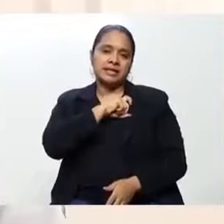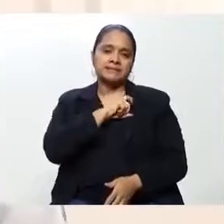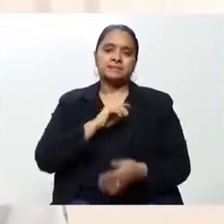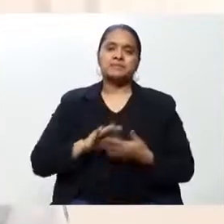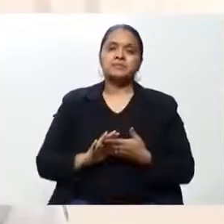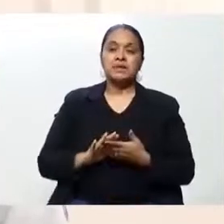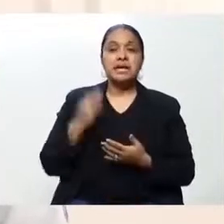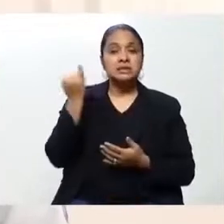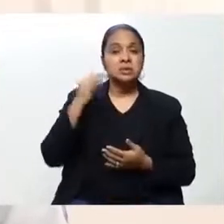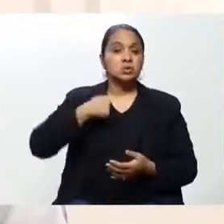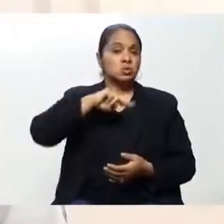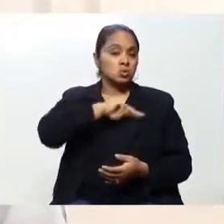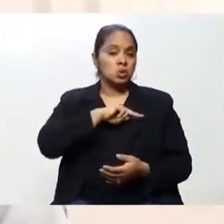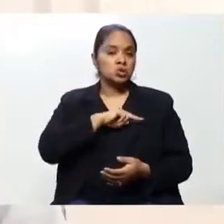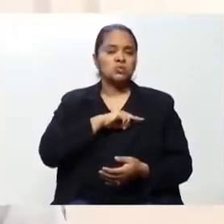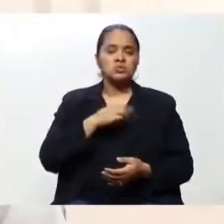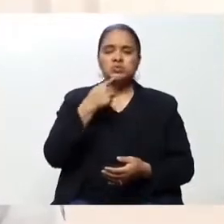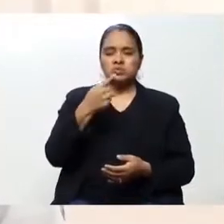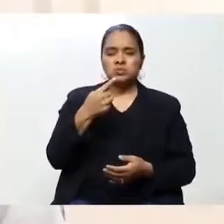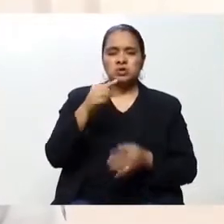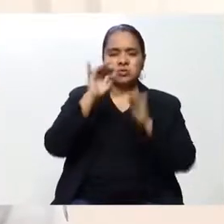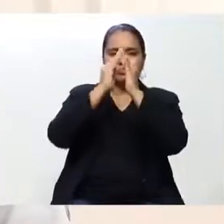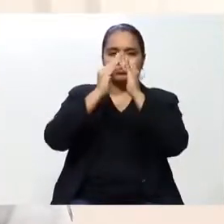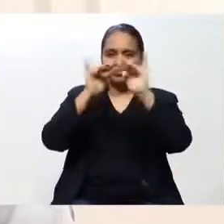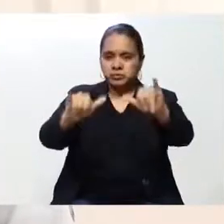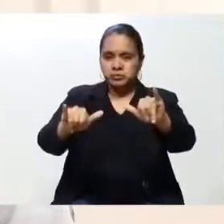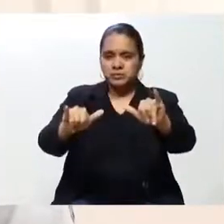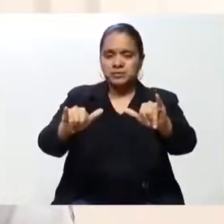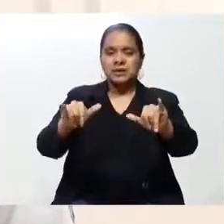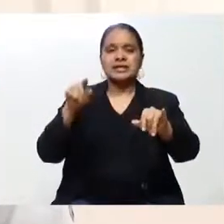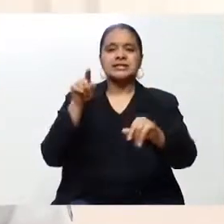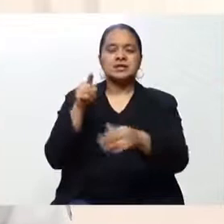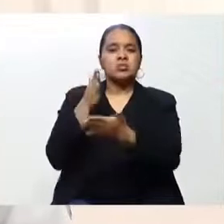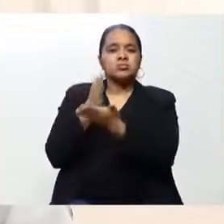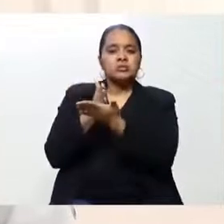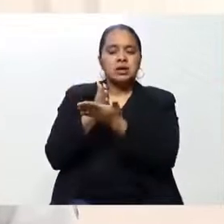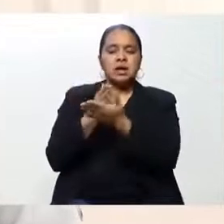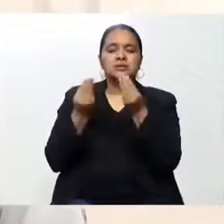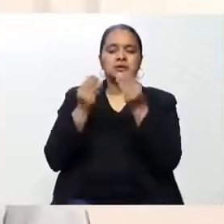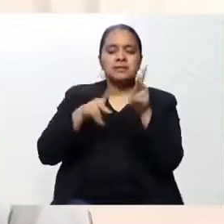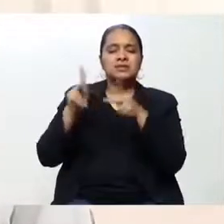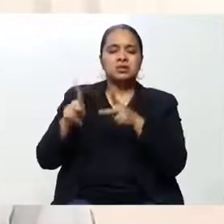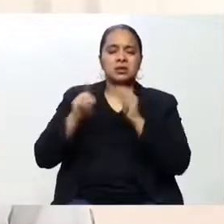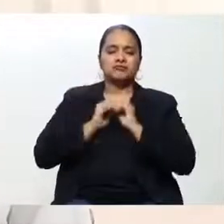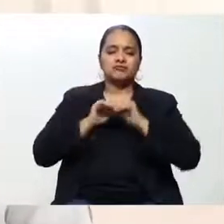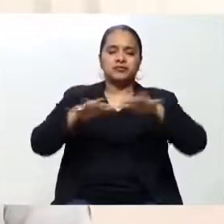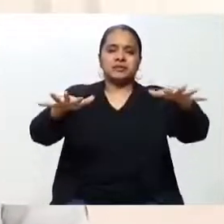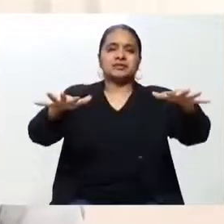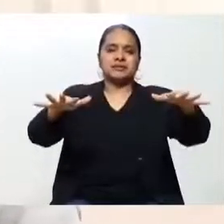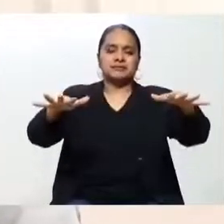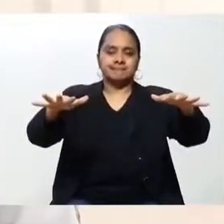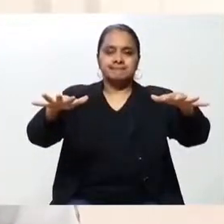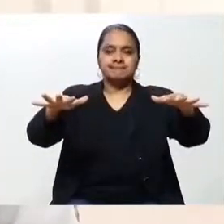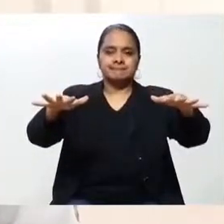Si somos disciplinados, si usted se queda en su casa, una enorme cantidad de esos bichos,